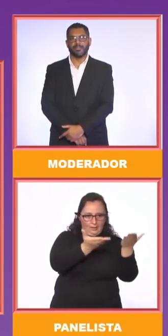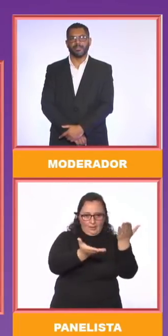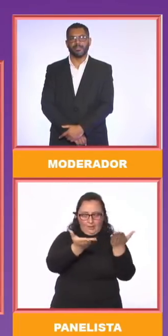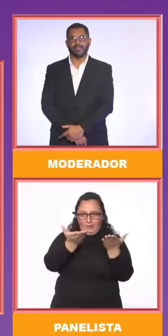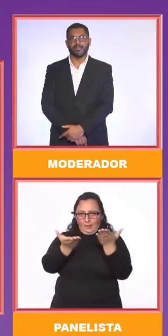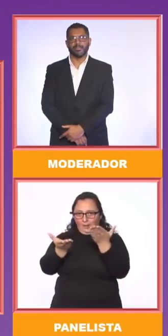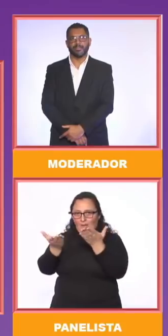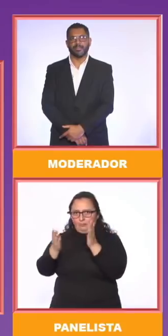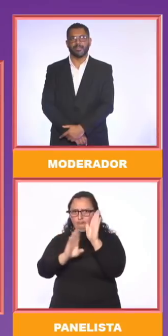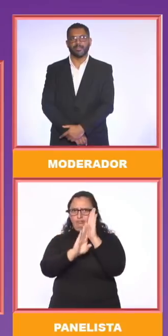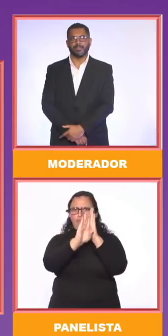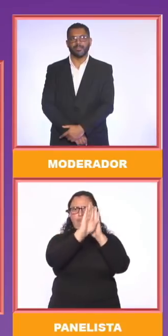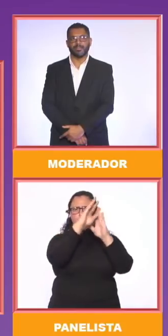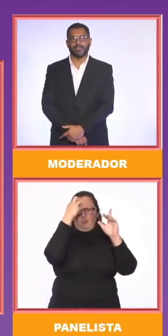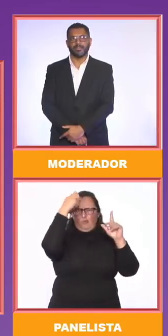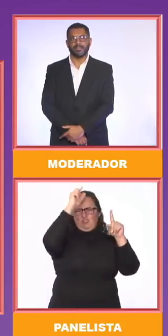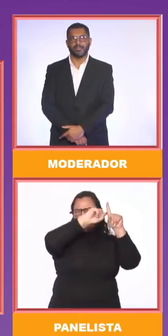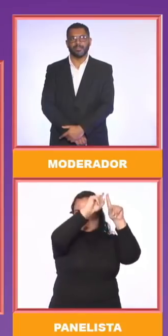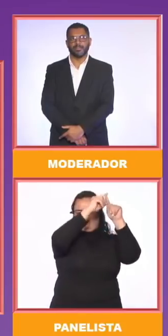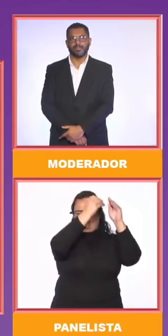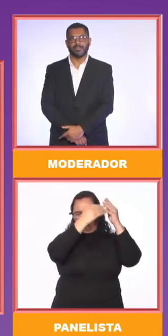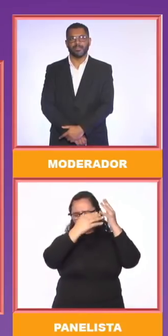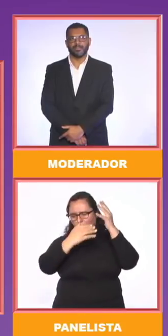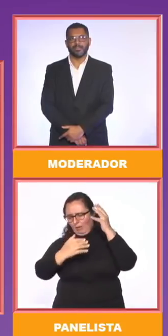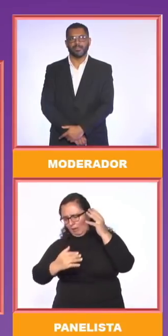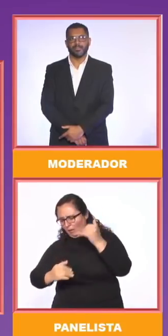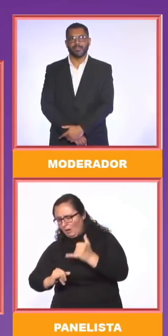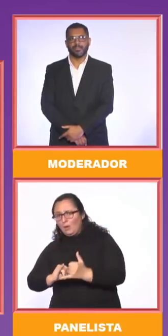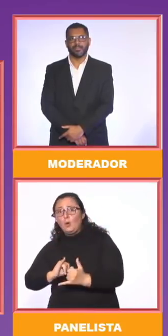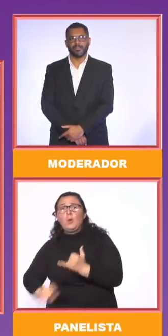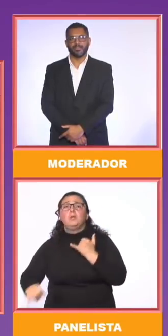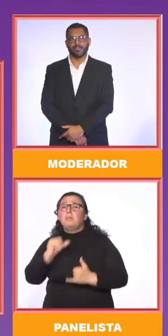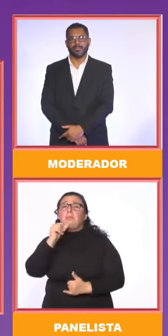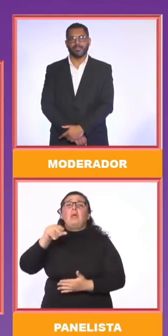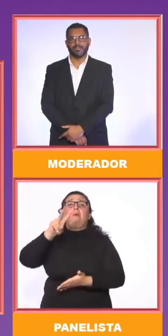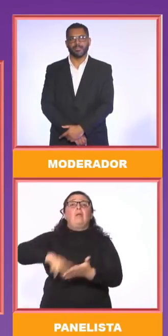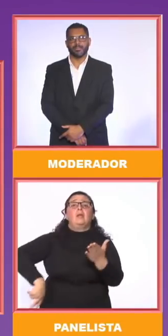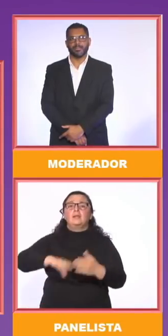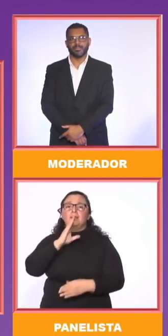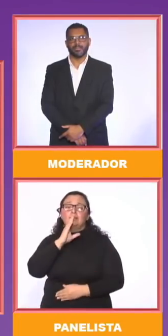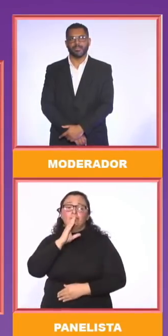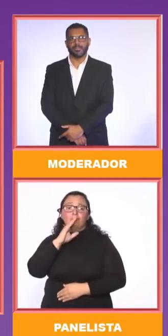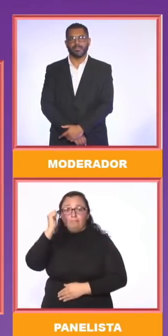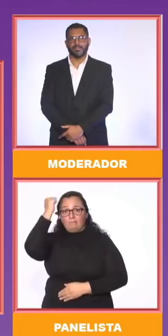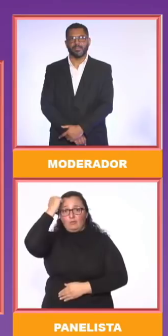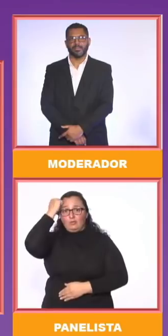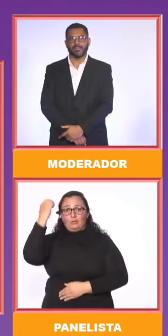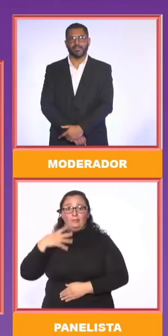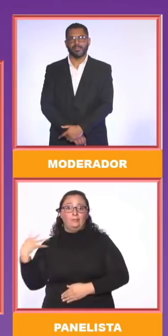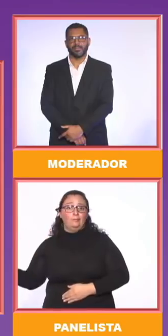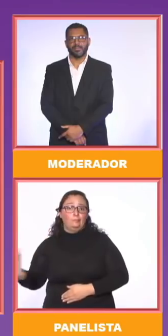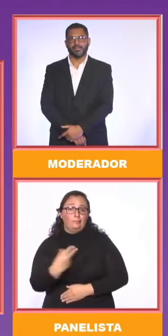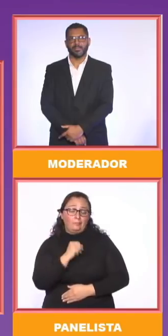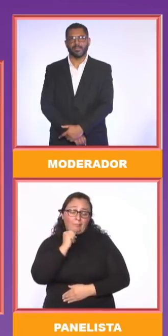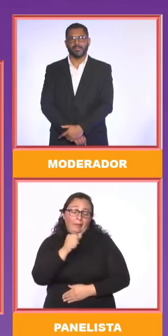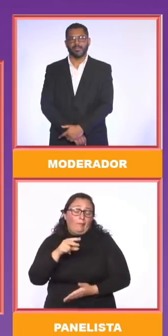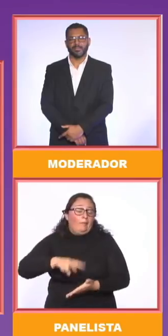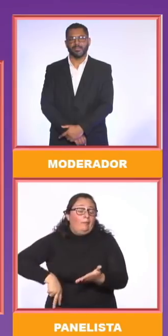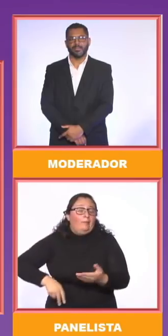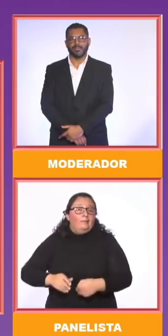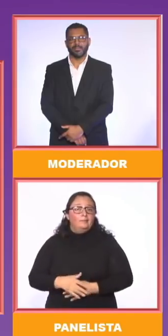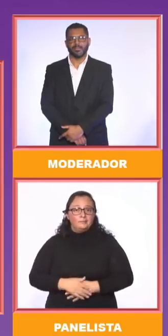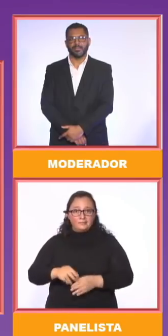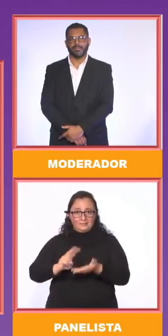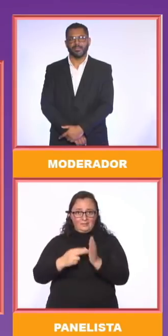país no va a transformar su educación mientras no hagamos una revolución profunda de los